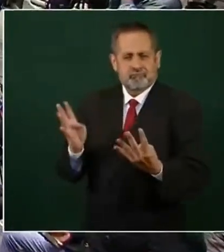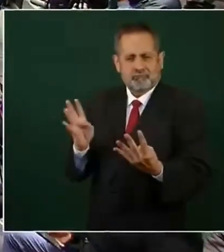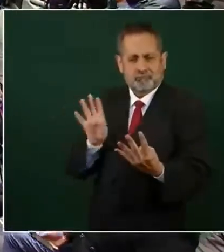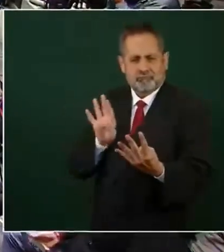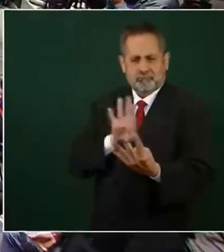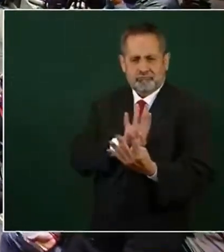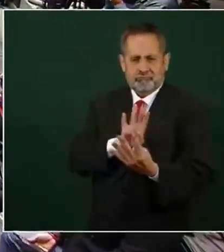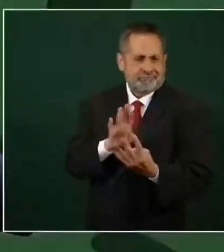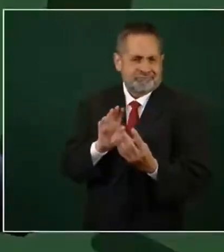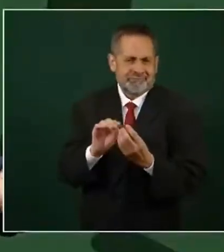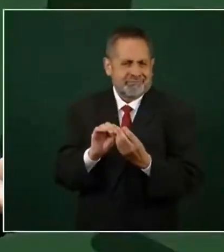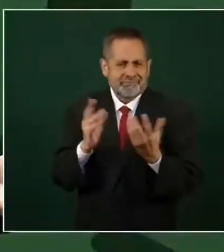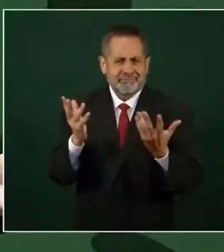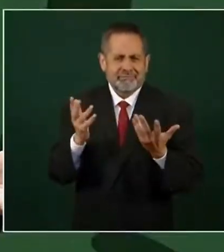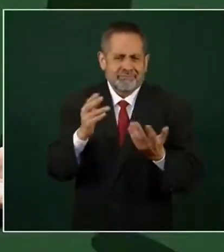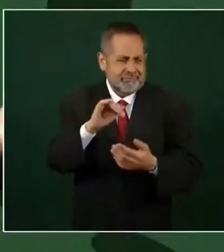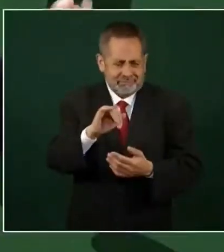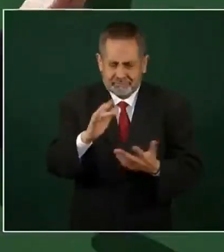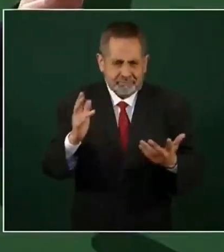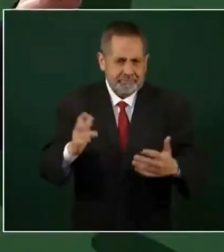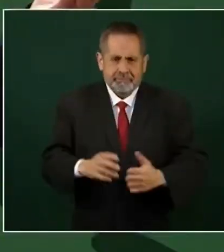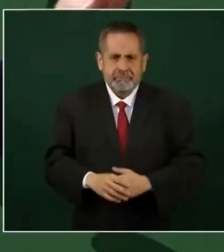vallas si